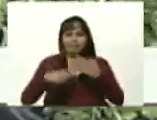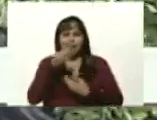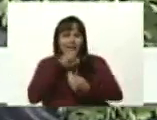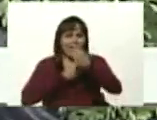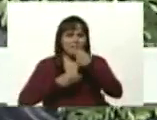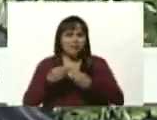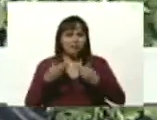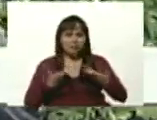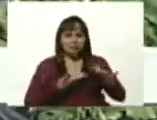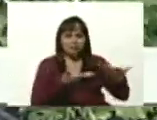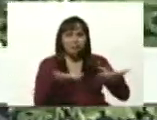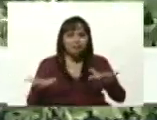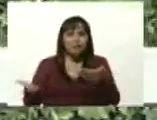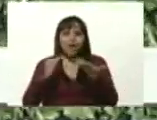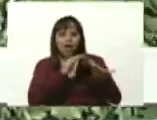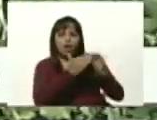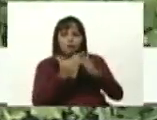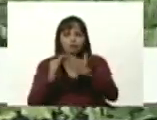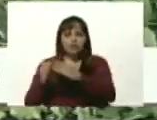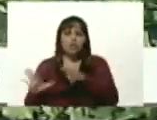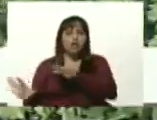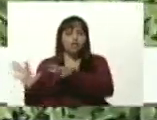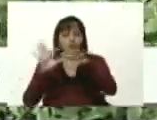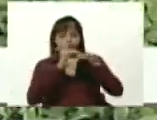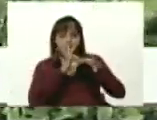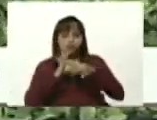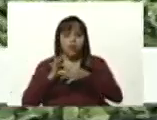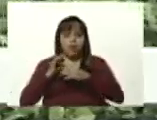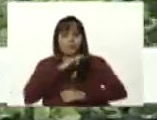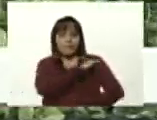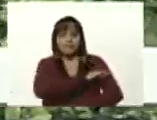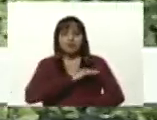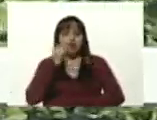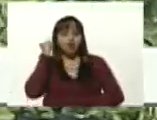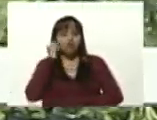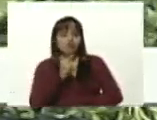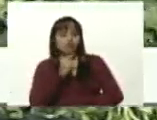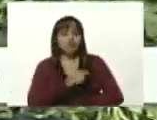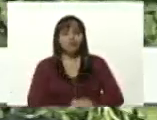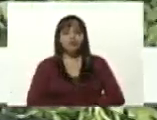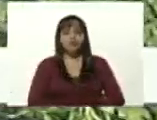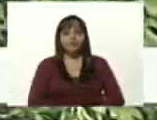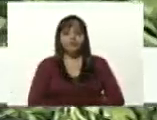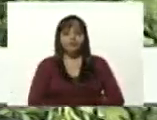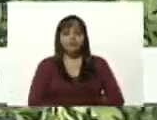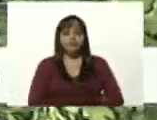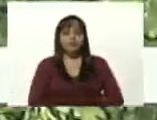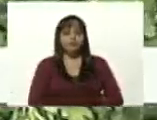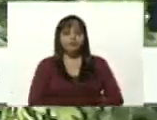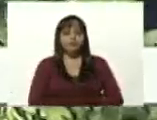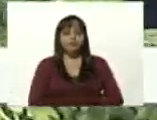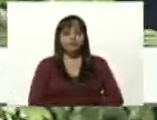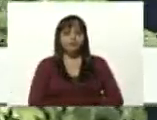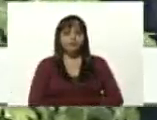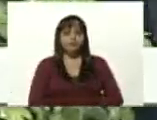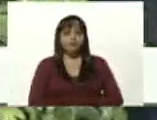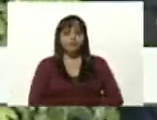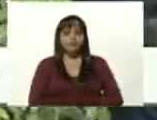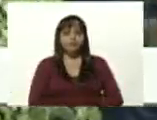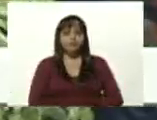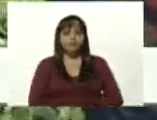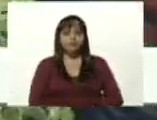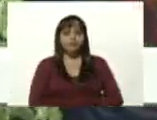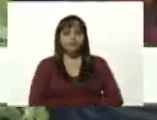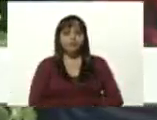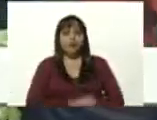nuestras comunidades, en unión con la misión Sucre y la EPSDC, Arca Agrícola de Aragua, presidente.